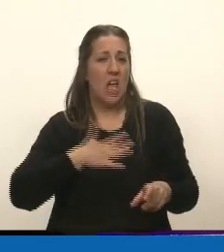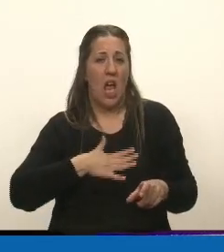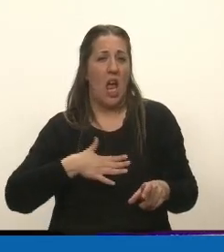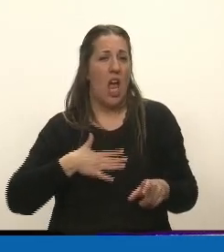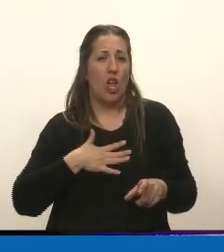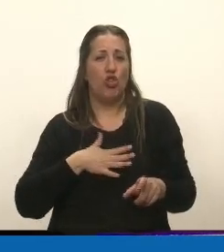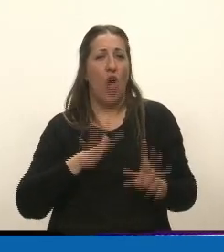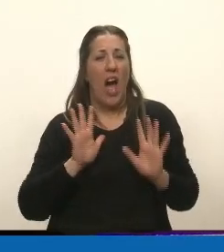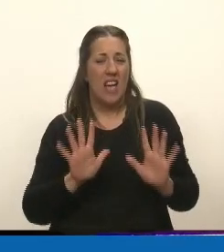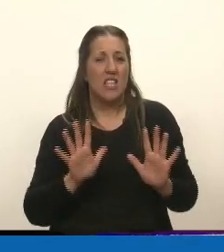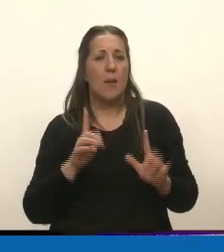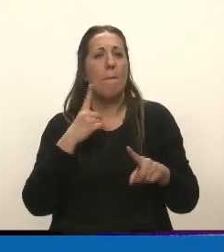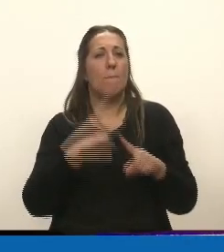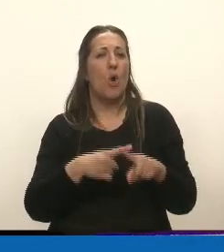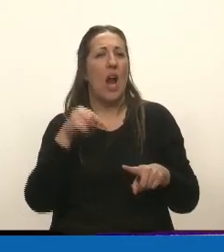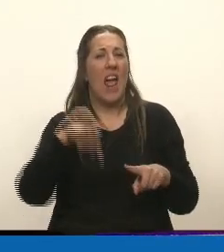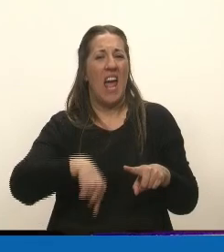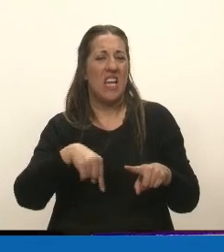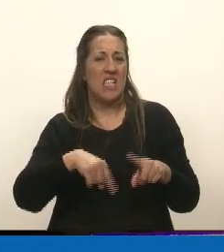este debate.